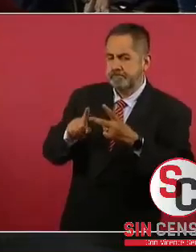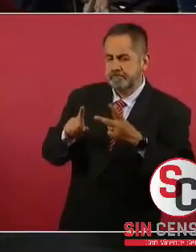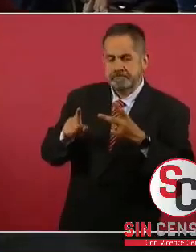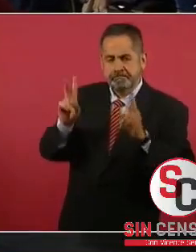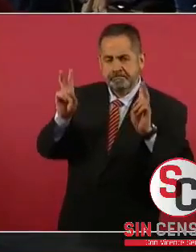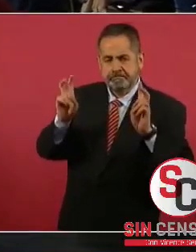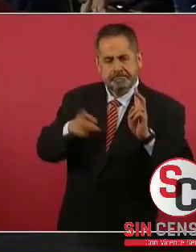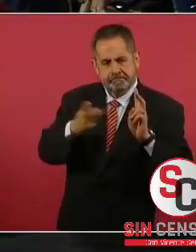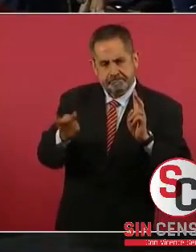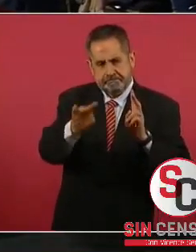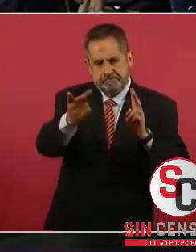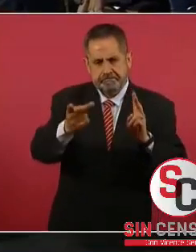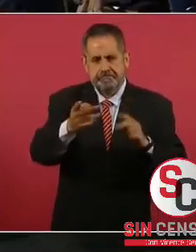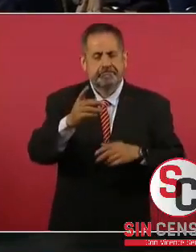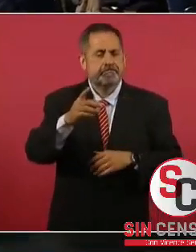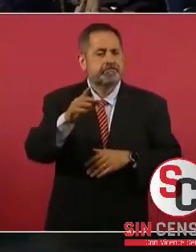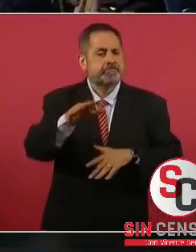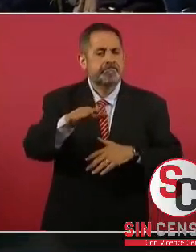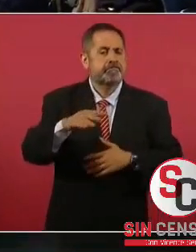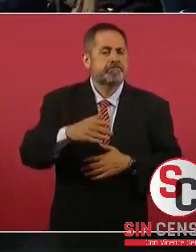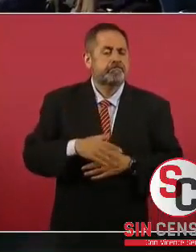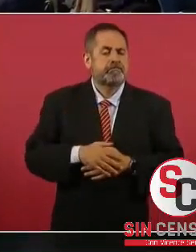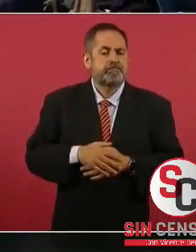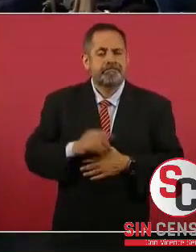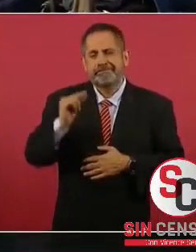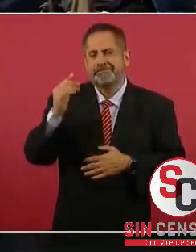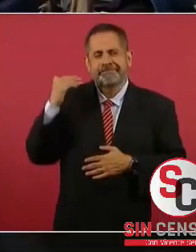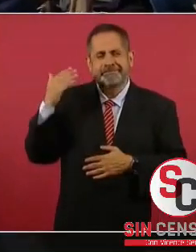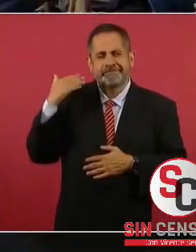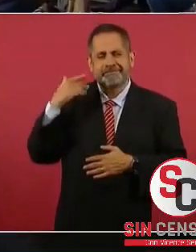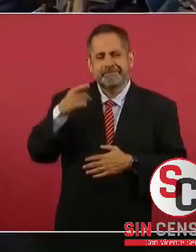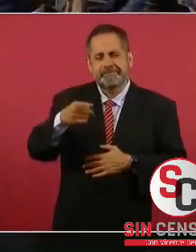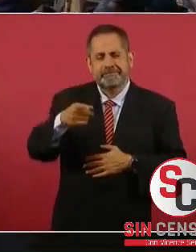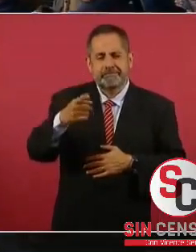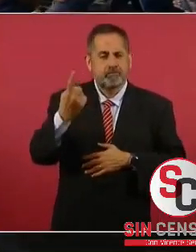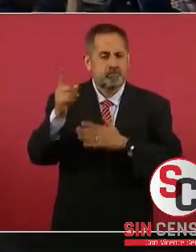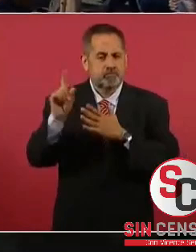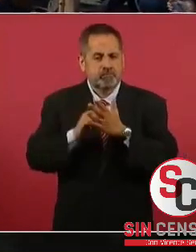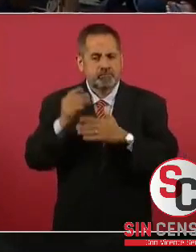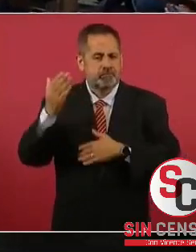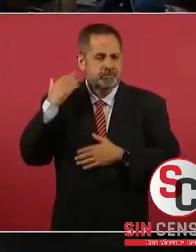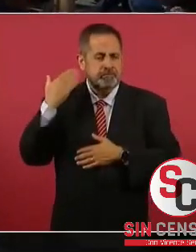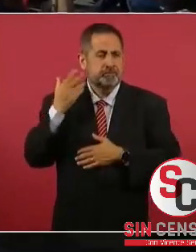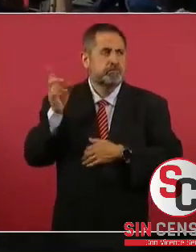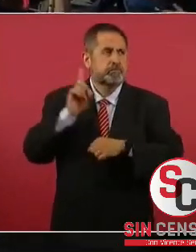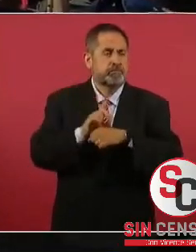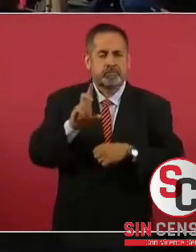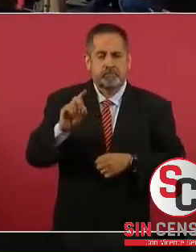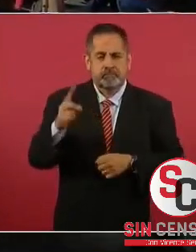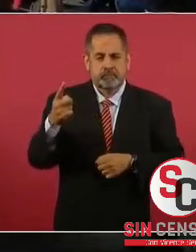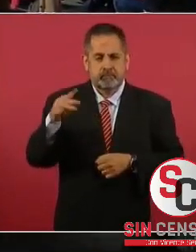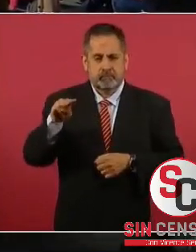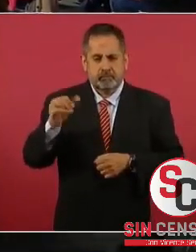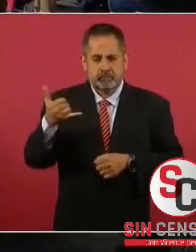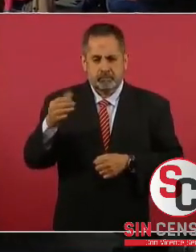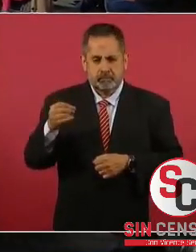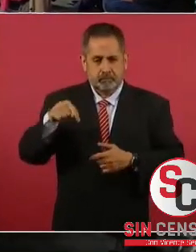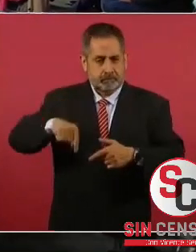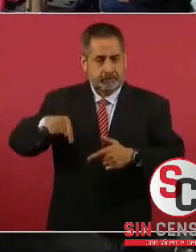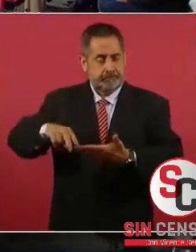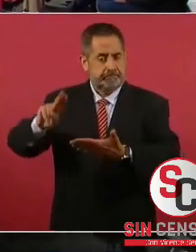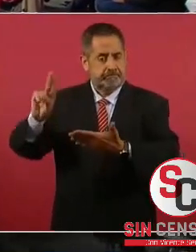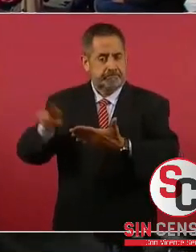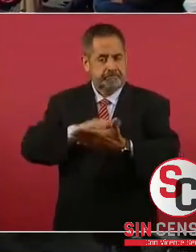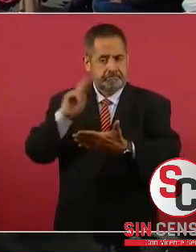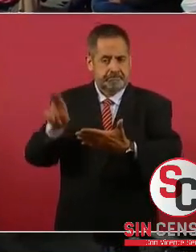Me gustaría preguntarle, hace poco, bueno, hace un poco más de un mes, unos días, el 31 de mayo, se firmó aquí